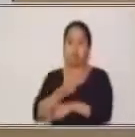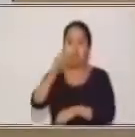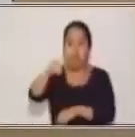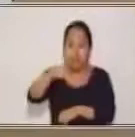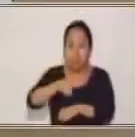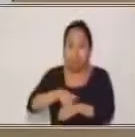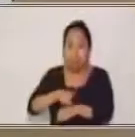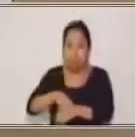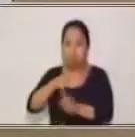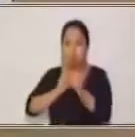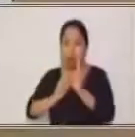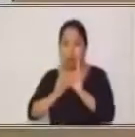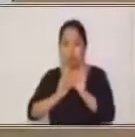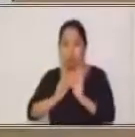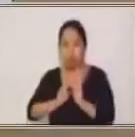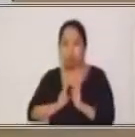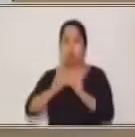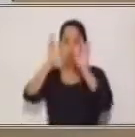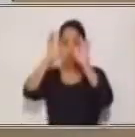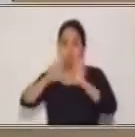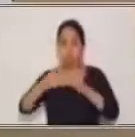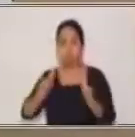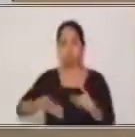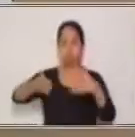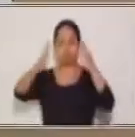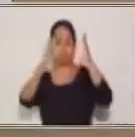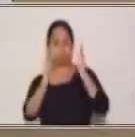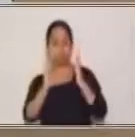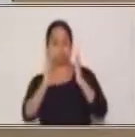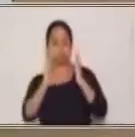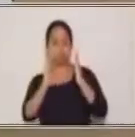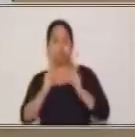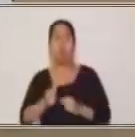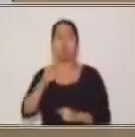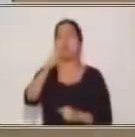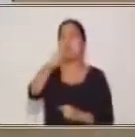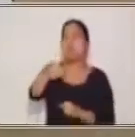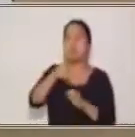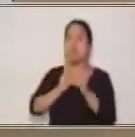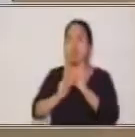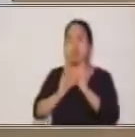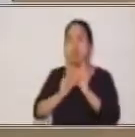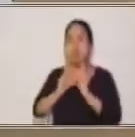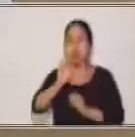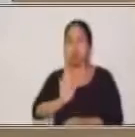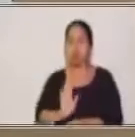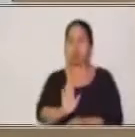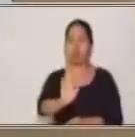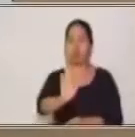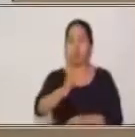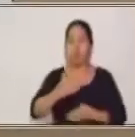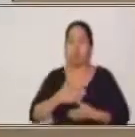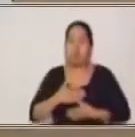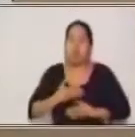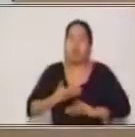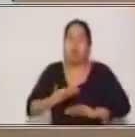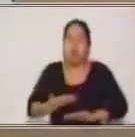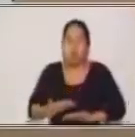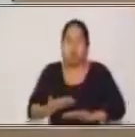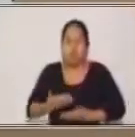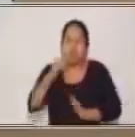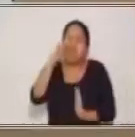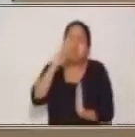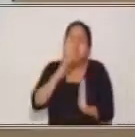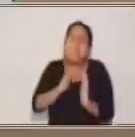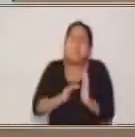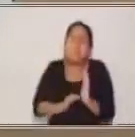hablando con ciertas personas. Si utilizamos el usted, el grado de confianza es bajo. ¿Sí?